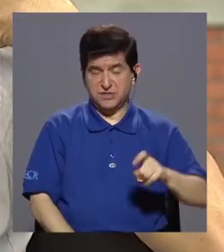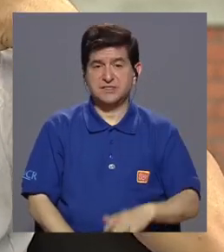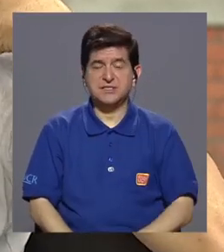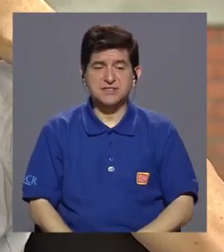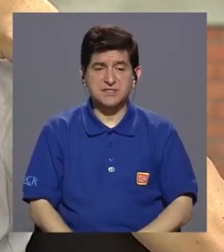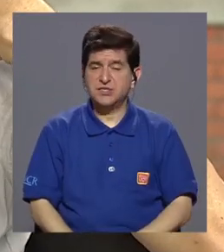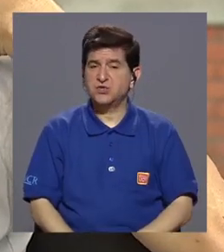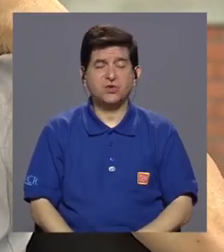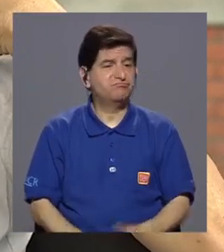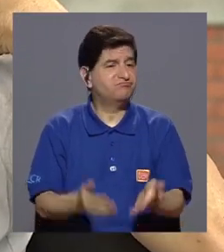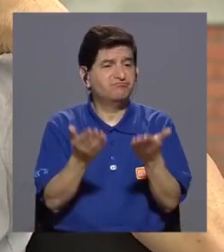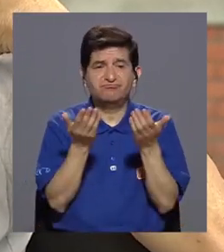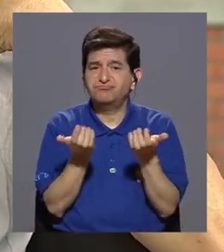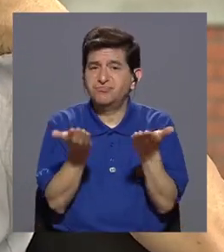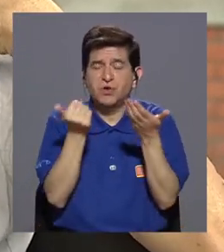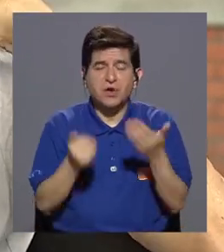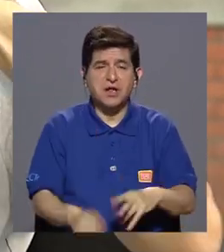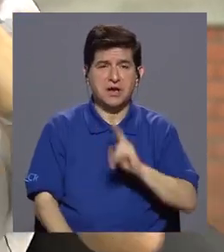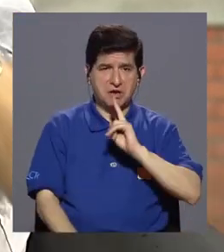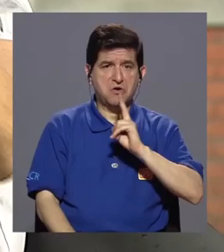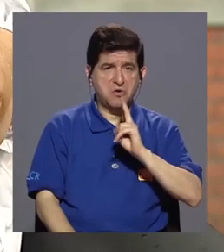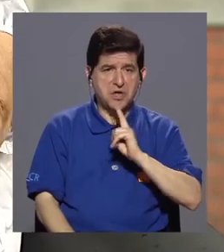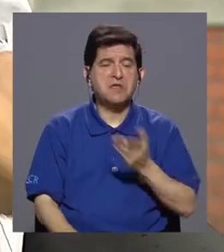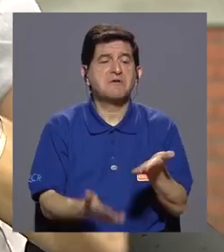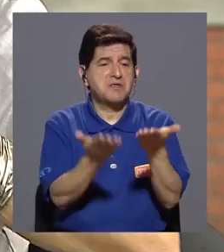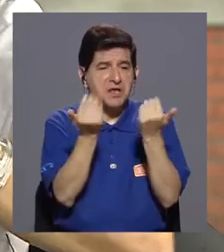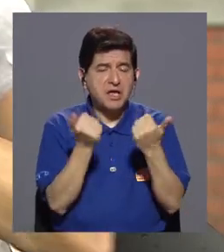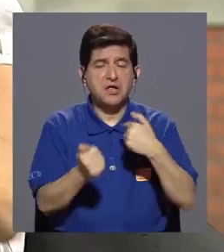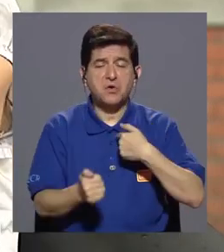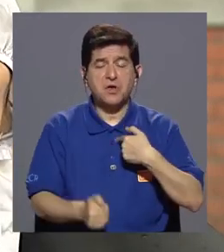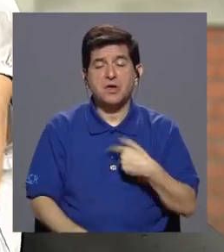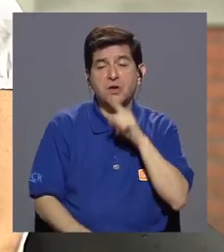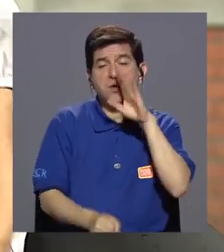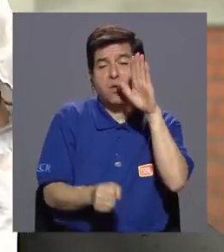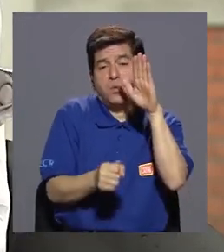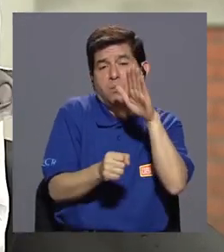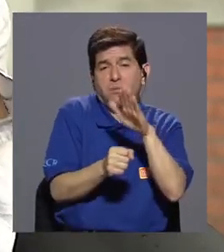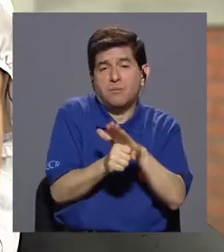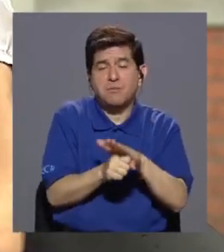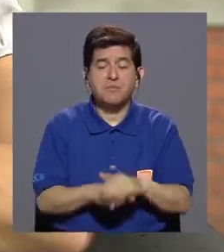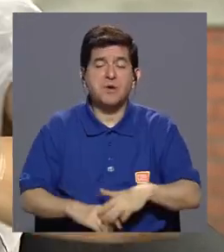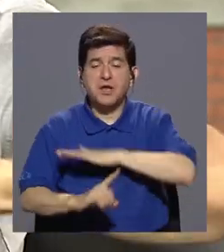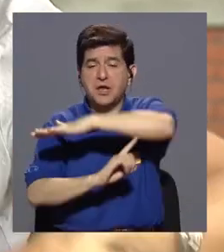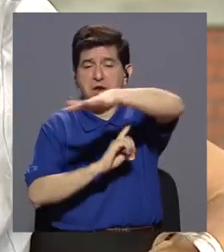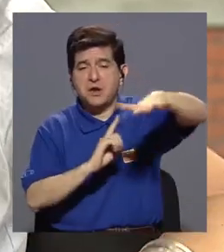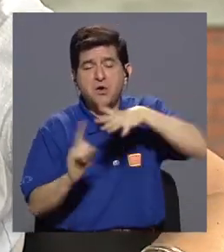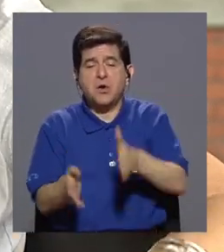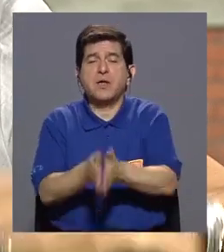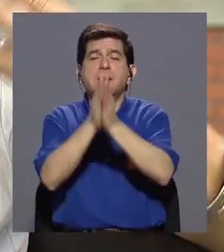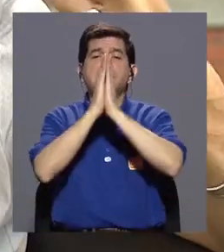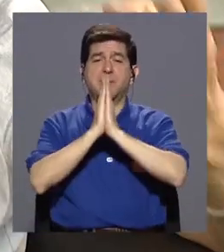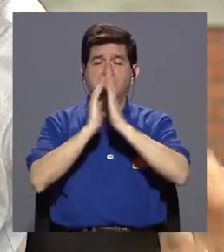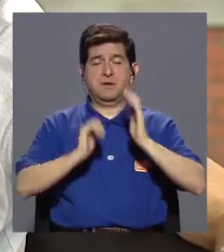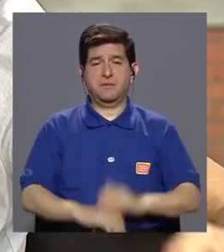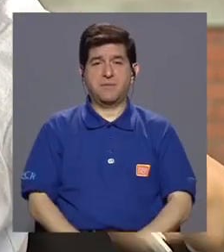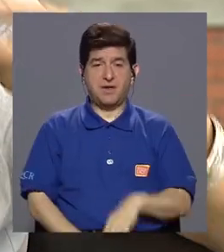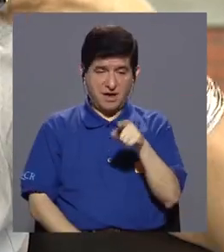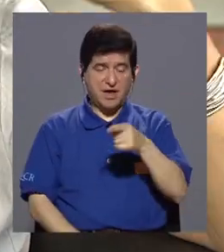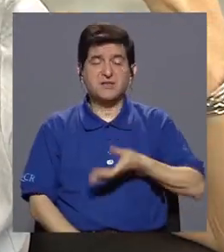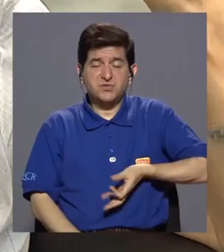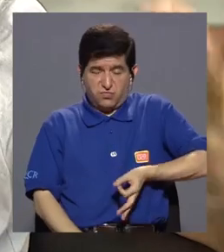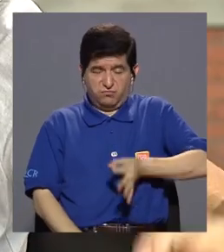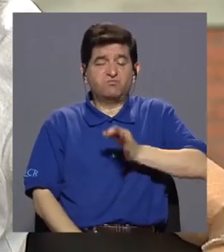desear lo que realmente deseo y acomodarme a lo que el entorno me pide. Eso me genera